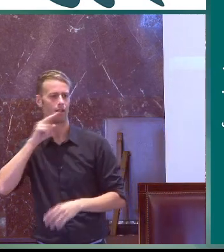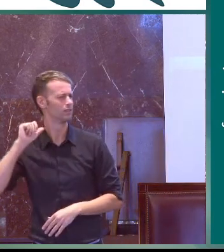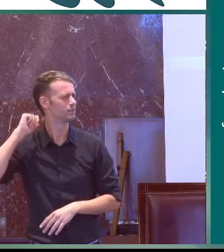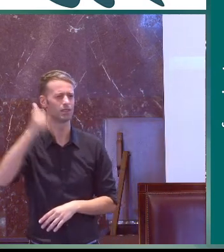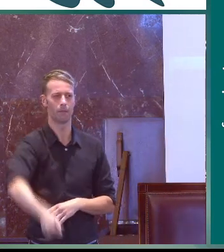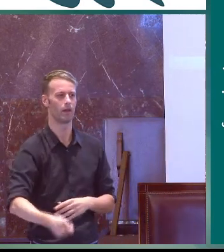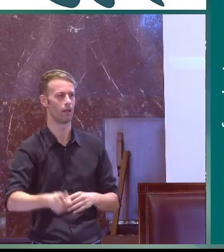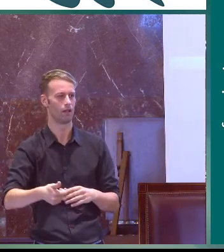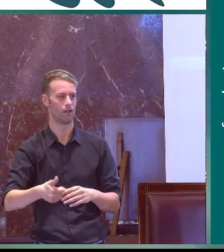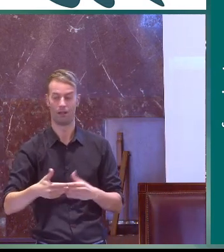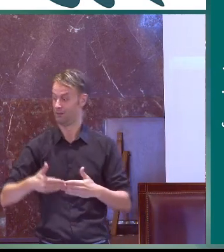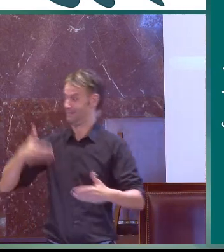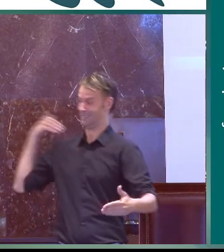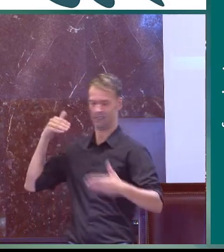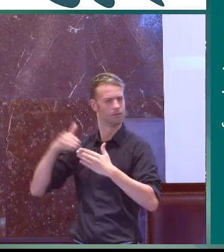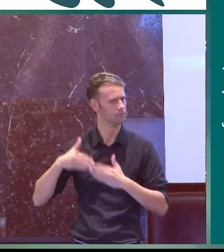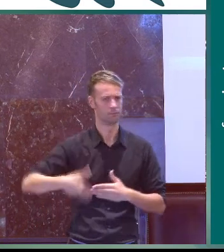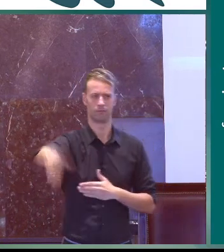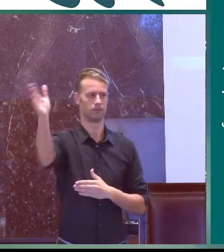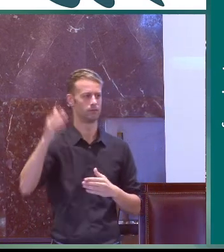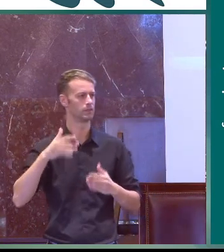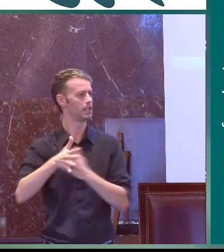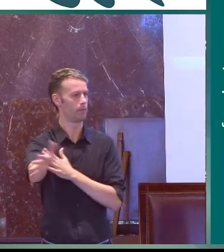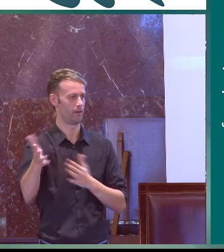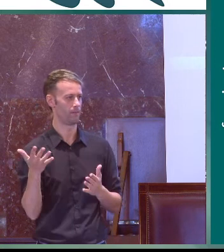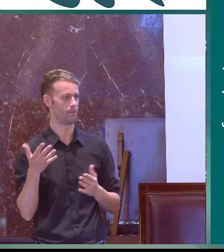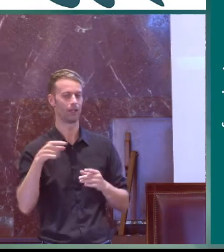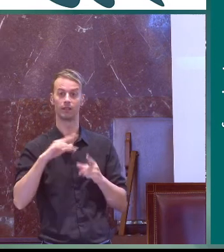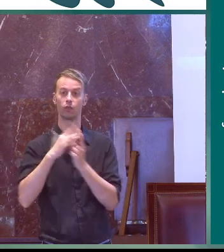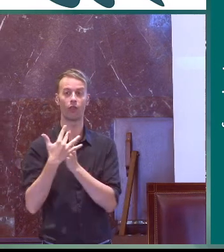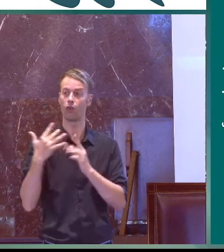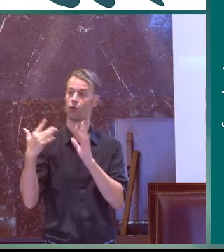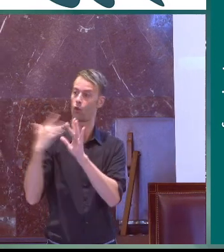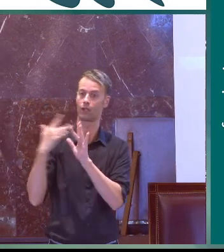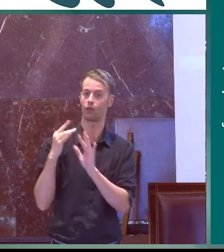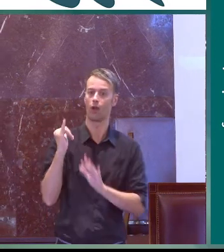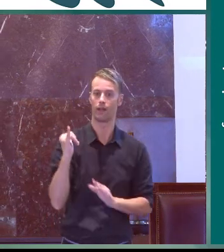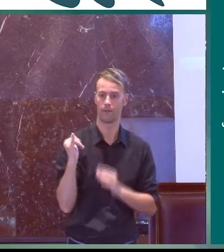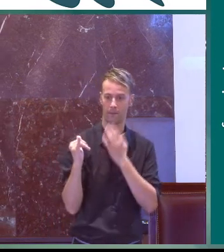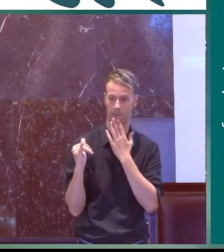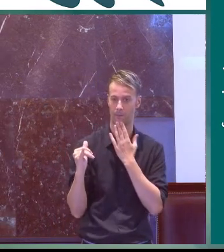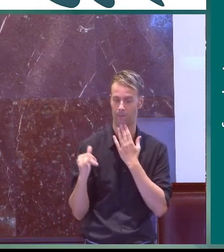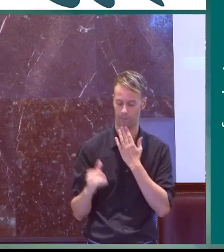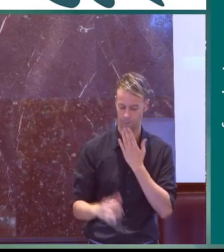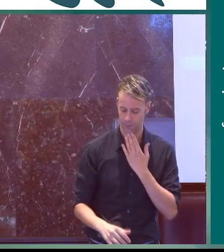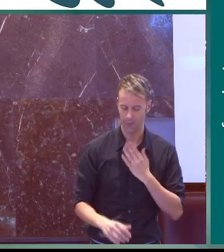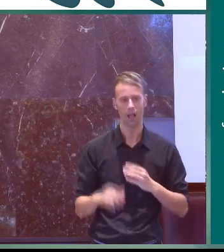convivimos con las personas oyentes siempre y las lenguas de signos también conviven con la lengua oral por lo